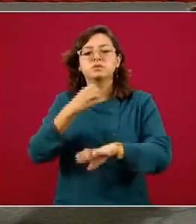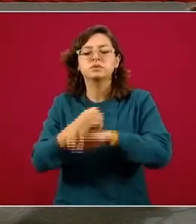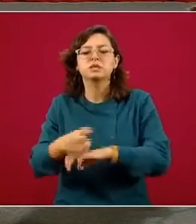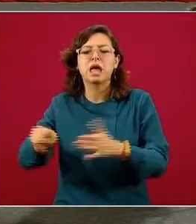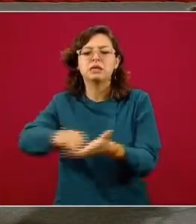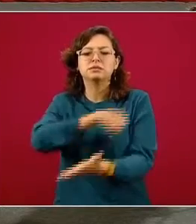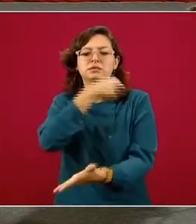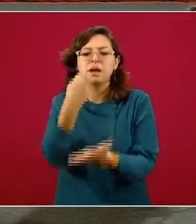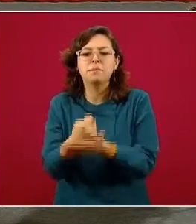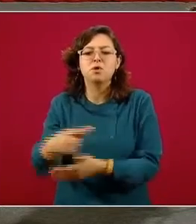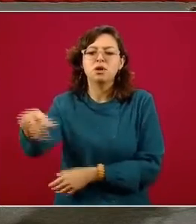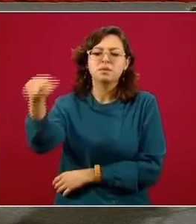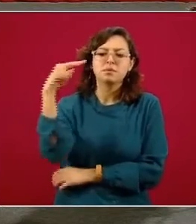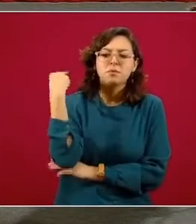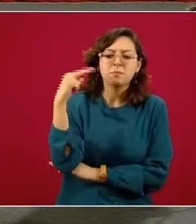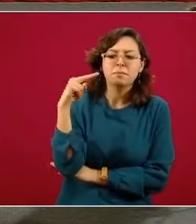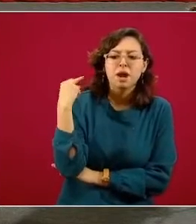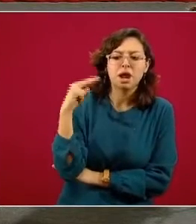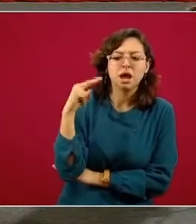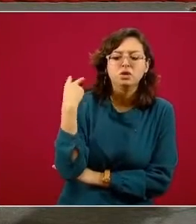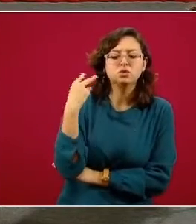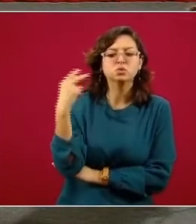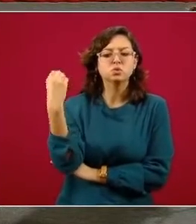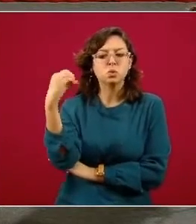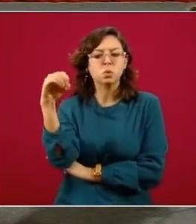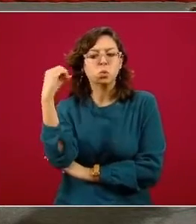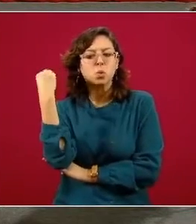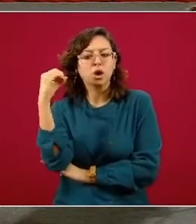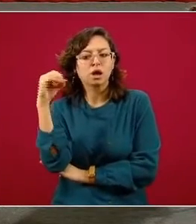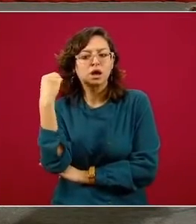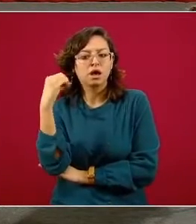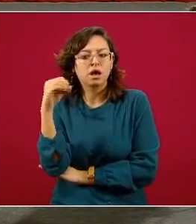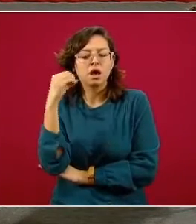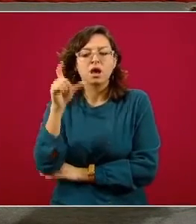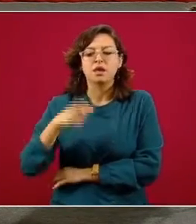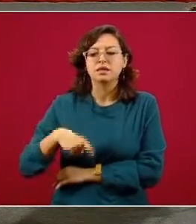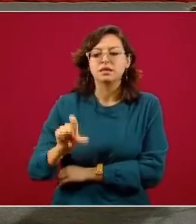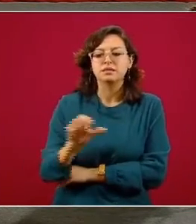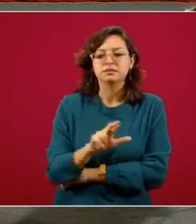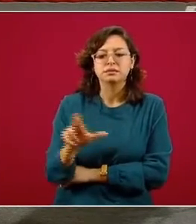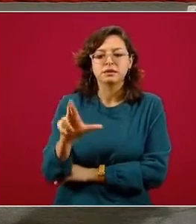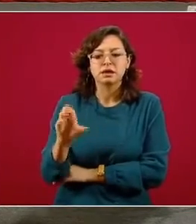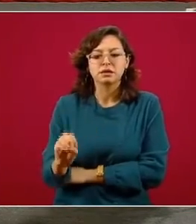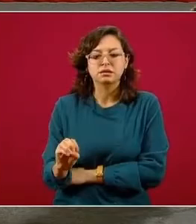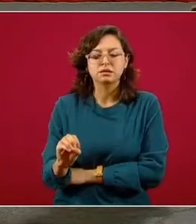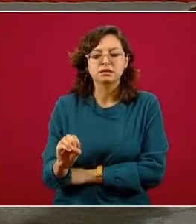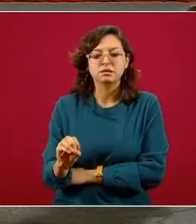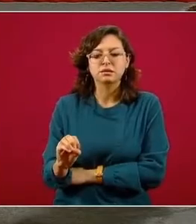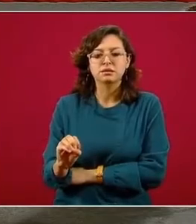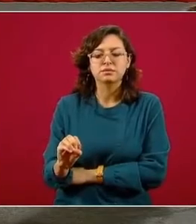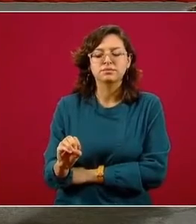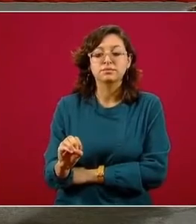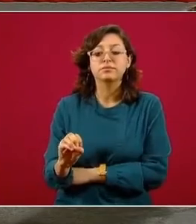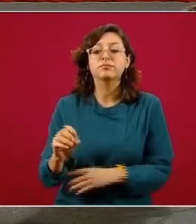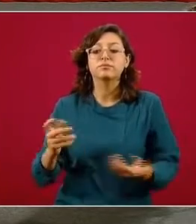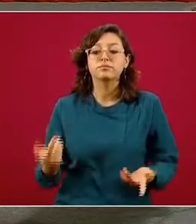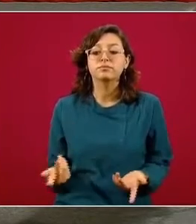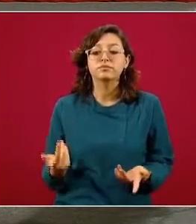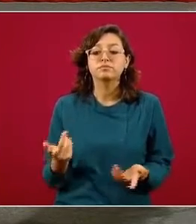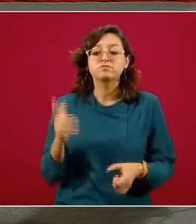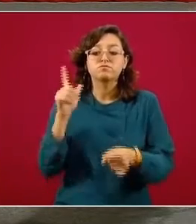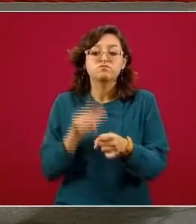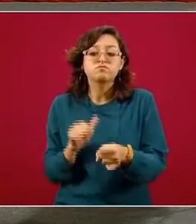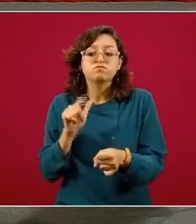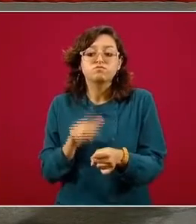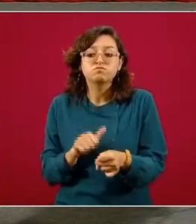estado de Veracruz es el caso de Oaxaca es el caso de Quintana Roo la tendencia es